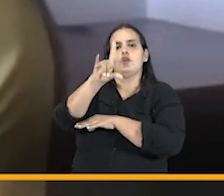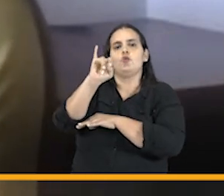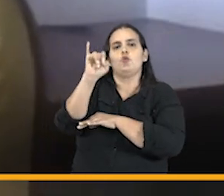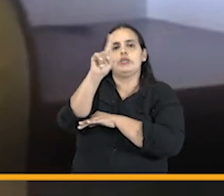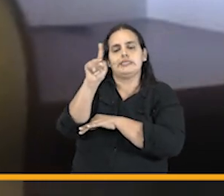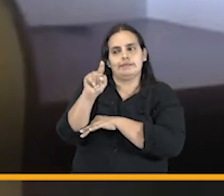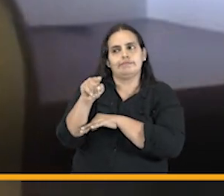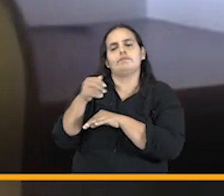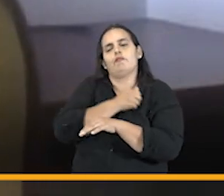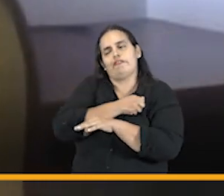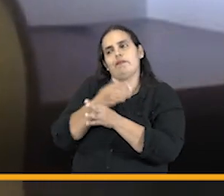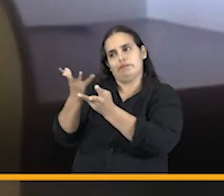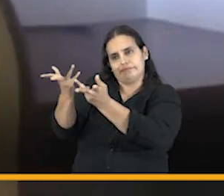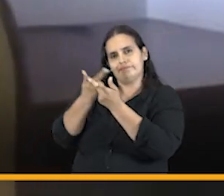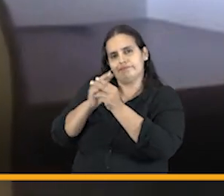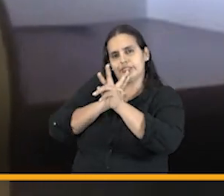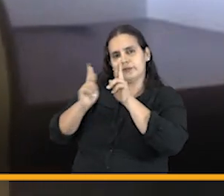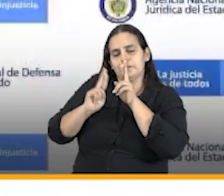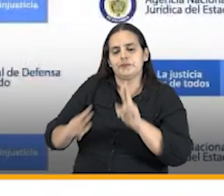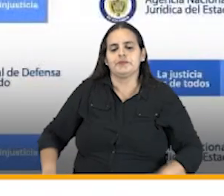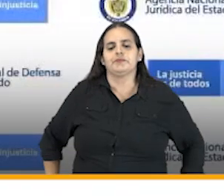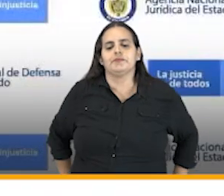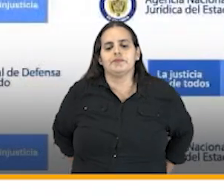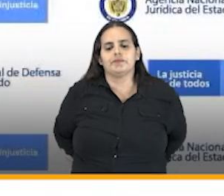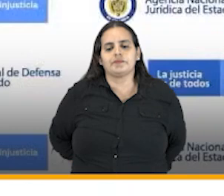Salgar para que nos ayude con esta respuesta